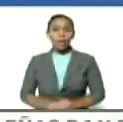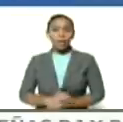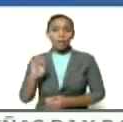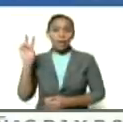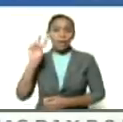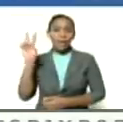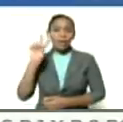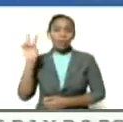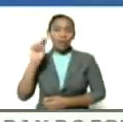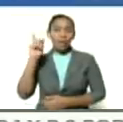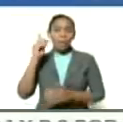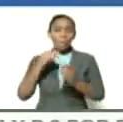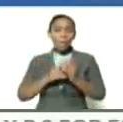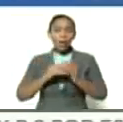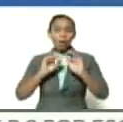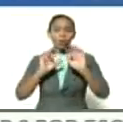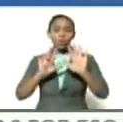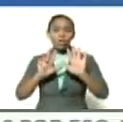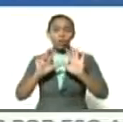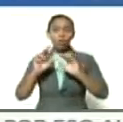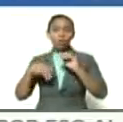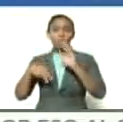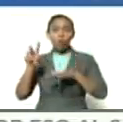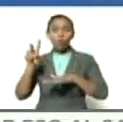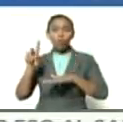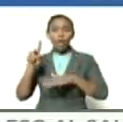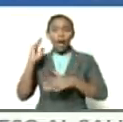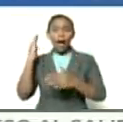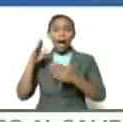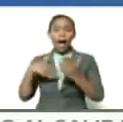Venezuela de 1812 a